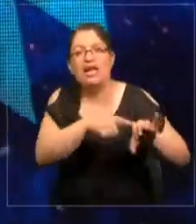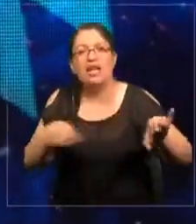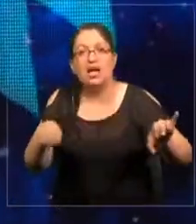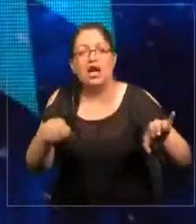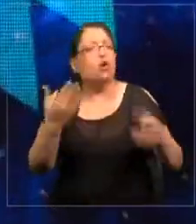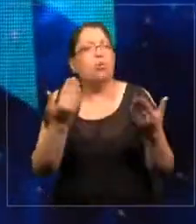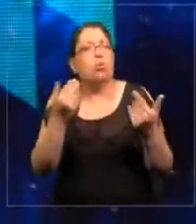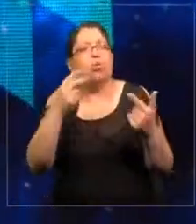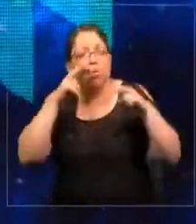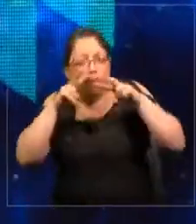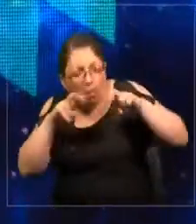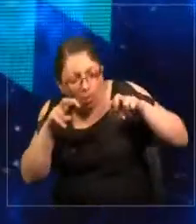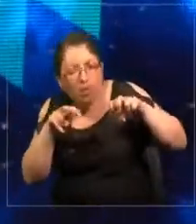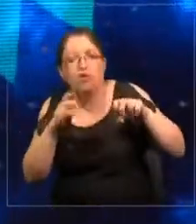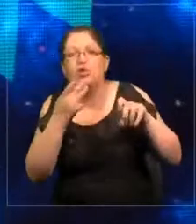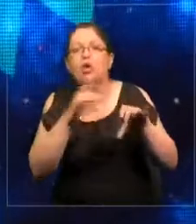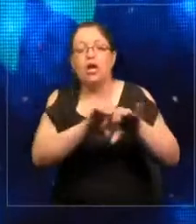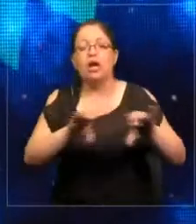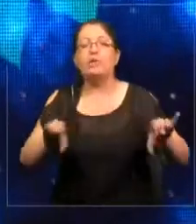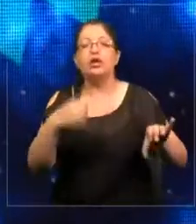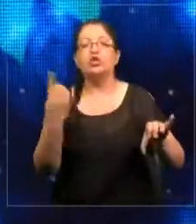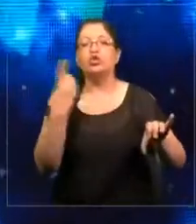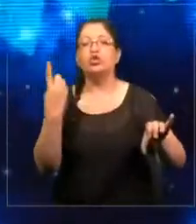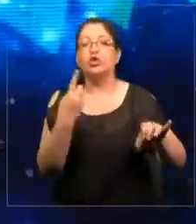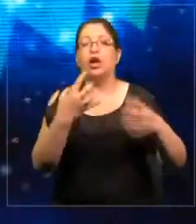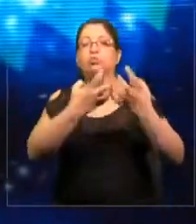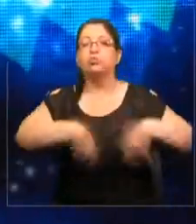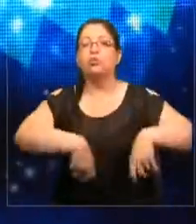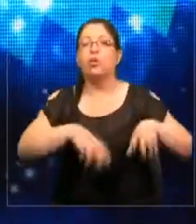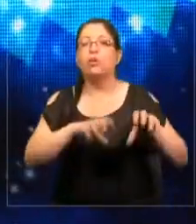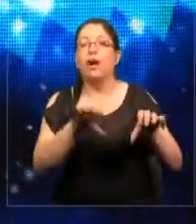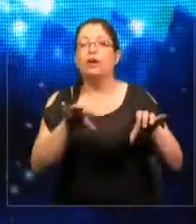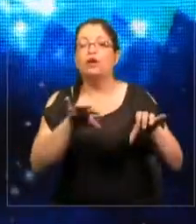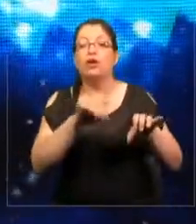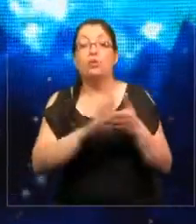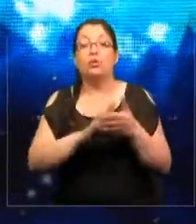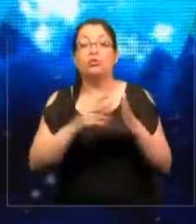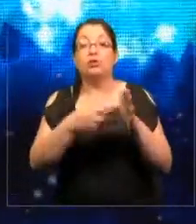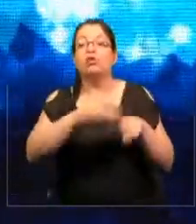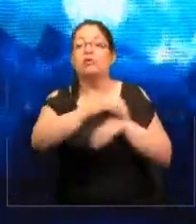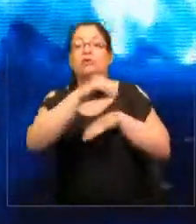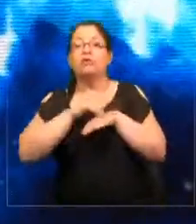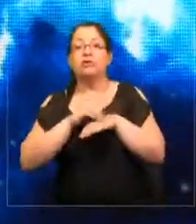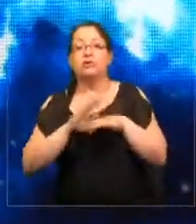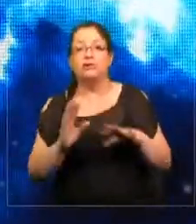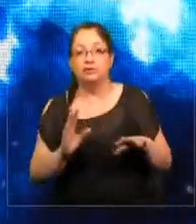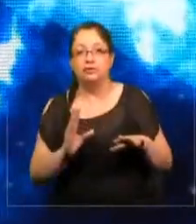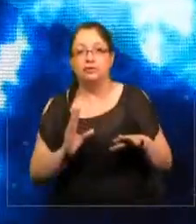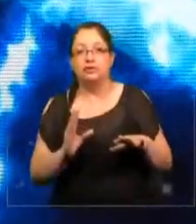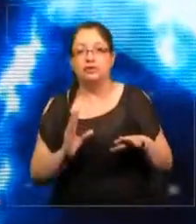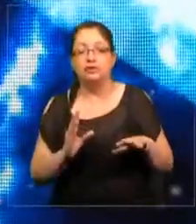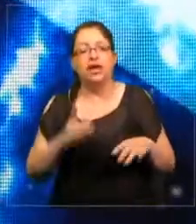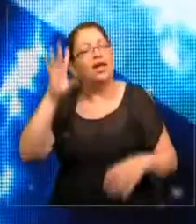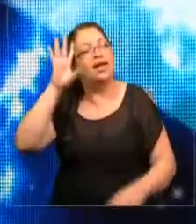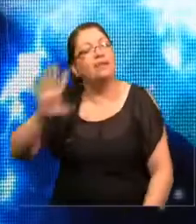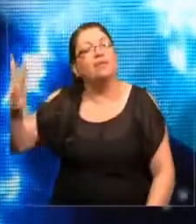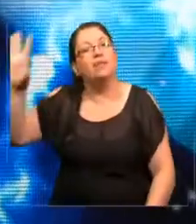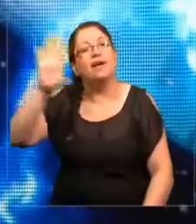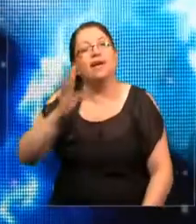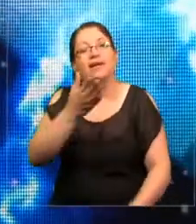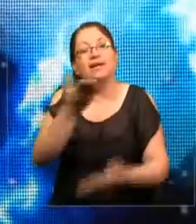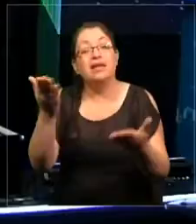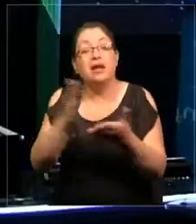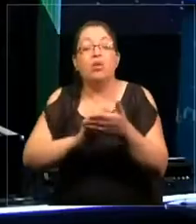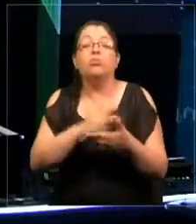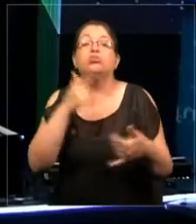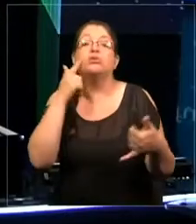que inspeccionar, porque se auto-inspeccionan y nos dicen cuál es el problema con ellas. Imagínense que de